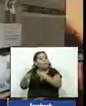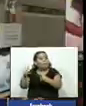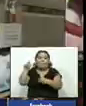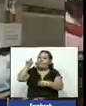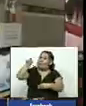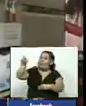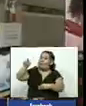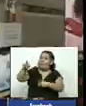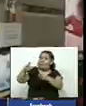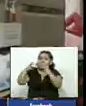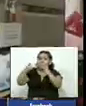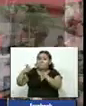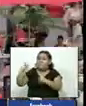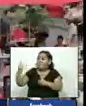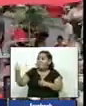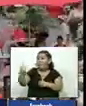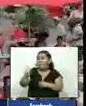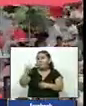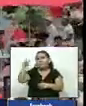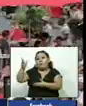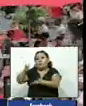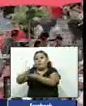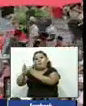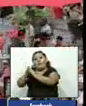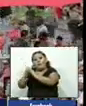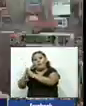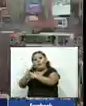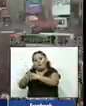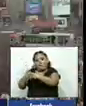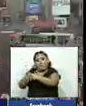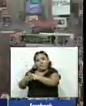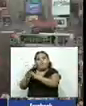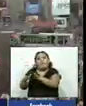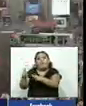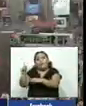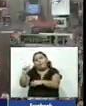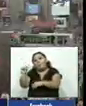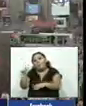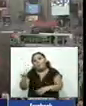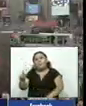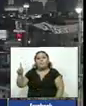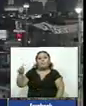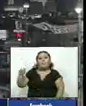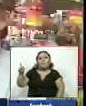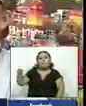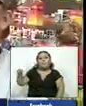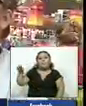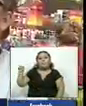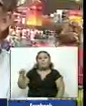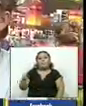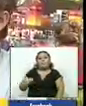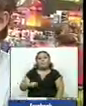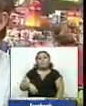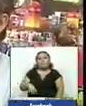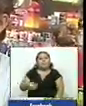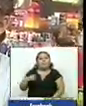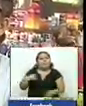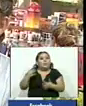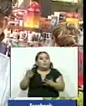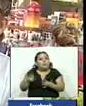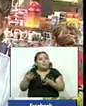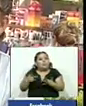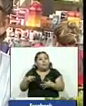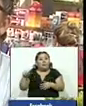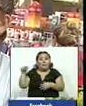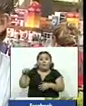para los miles de salvadoreños que residen en Estados Unidos amparados bajo el TPS son muchas son las expectativas